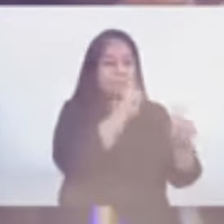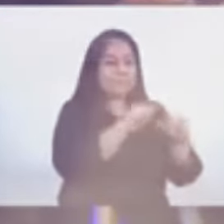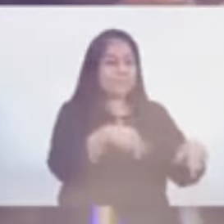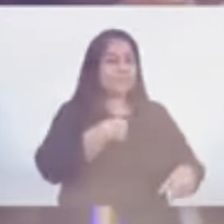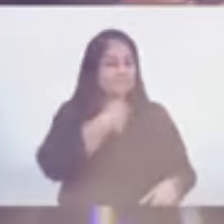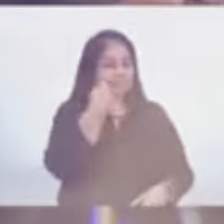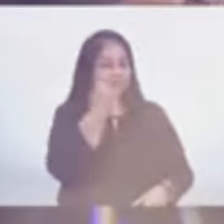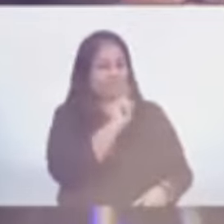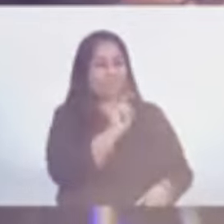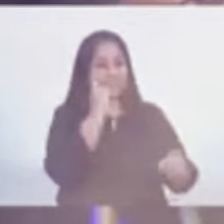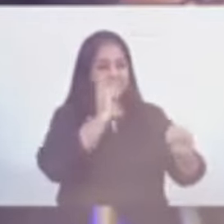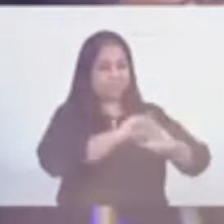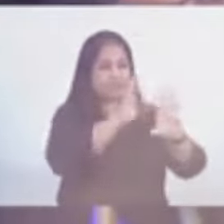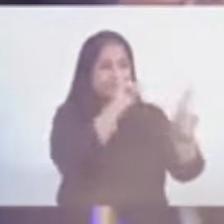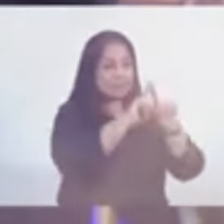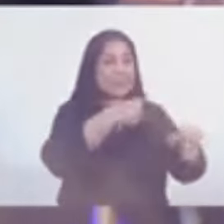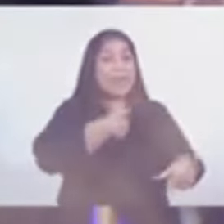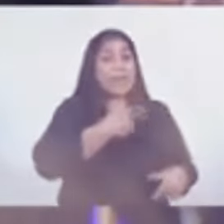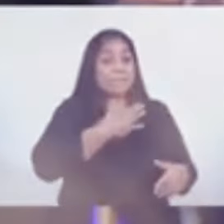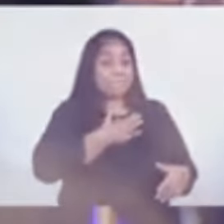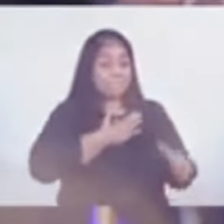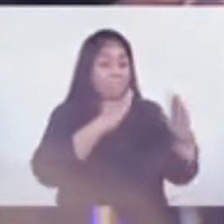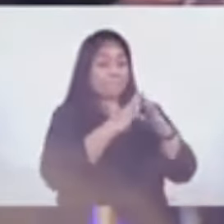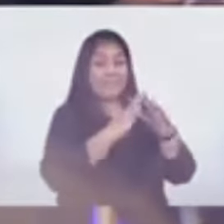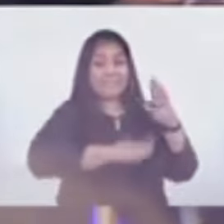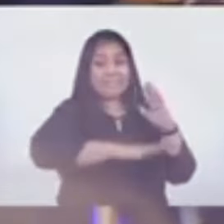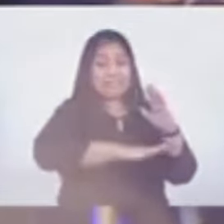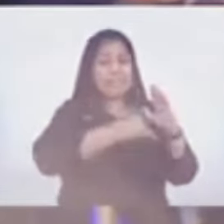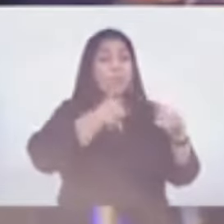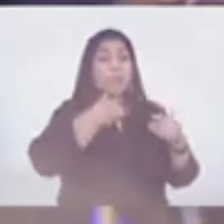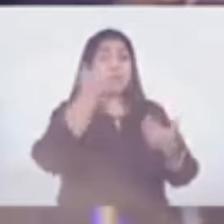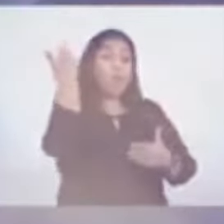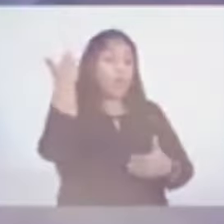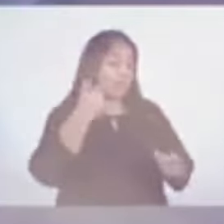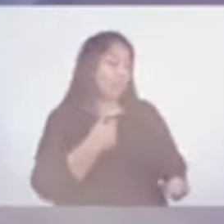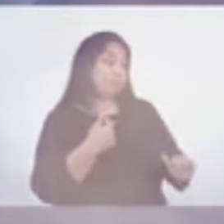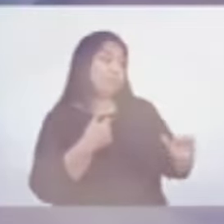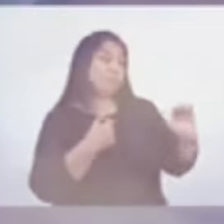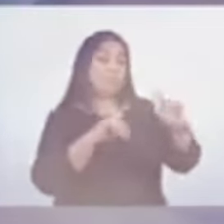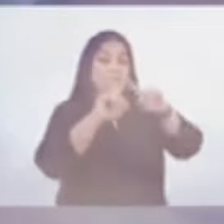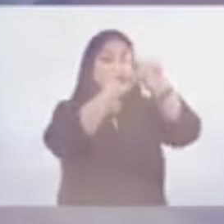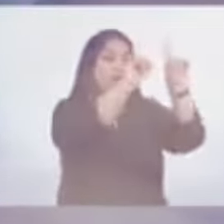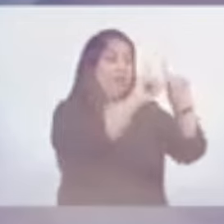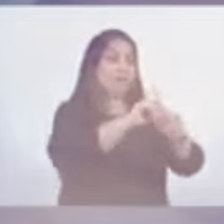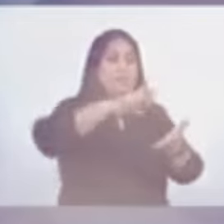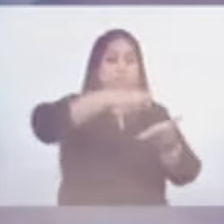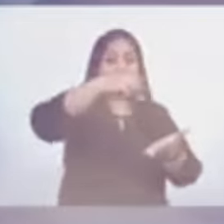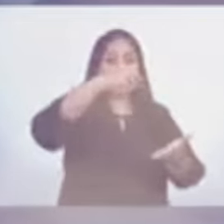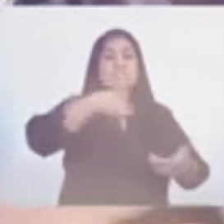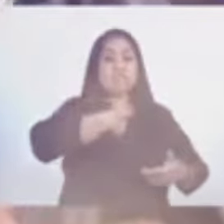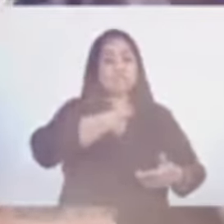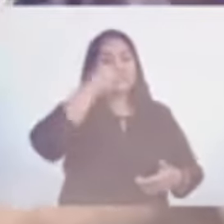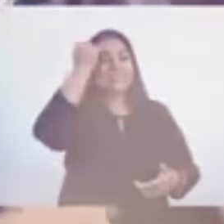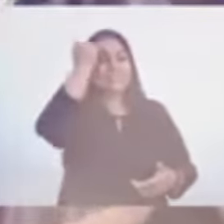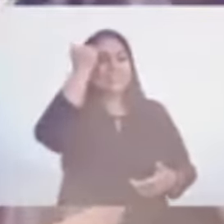ese momento era claro para mí que era mi lugar, que era mi hogar, porque siempre había crecido en otros países donde yo era, tenía la